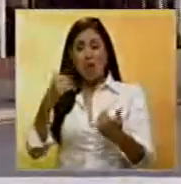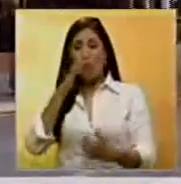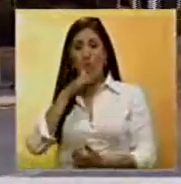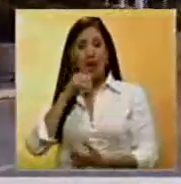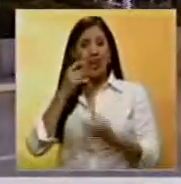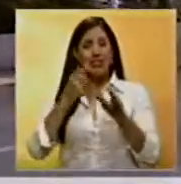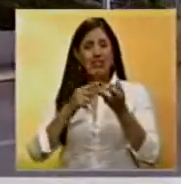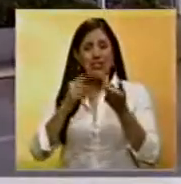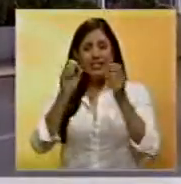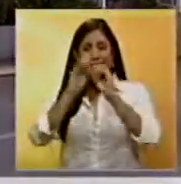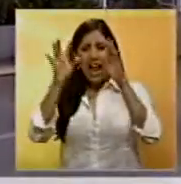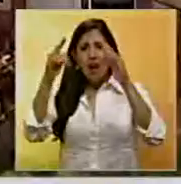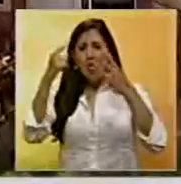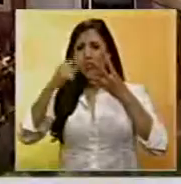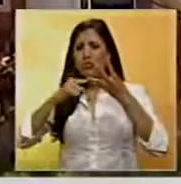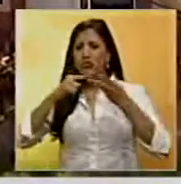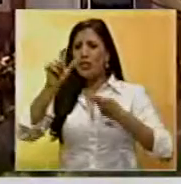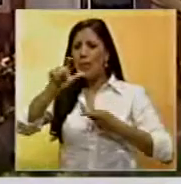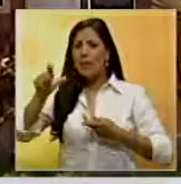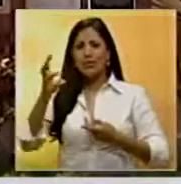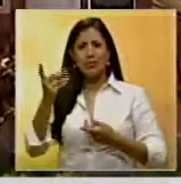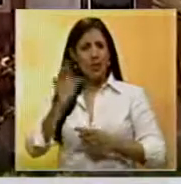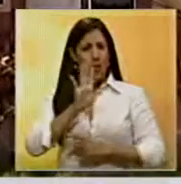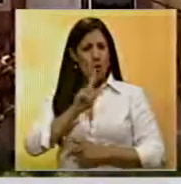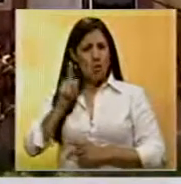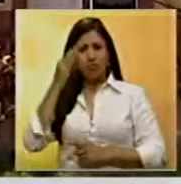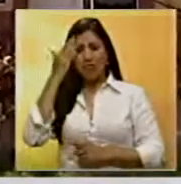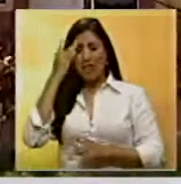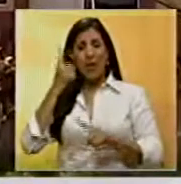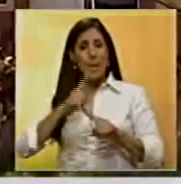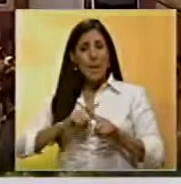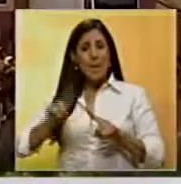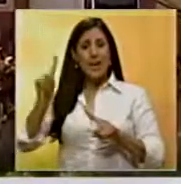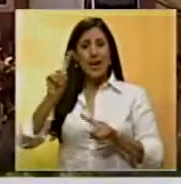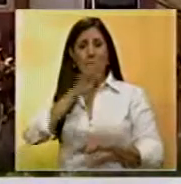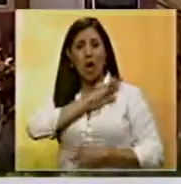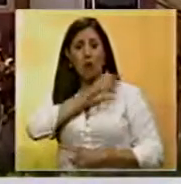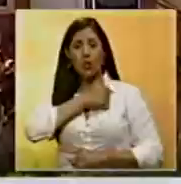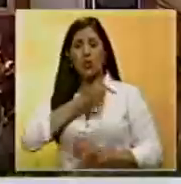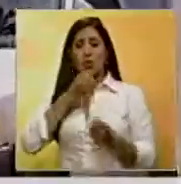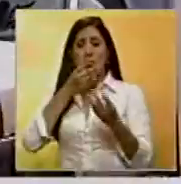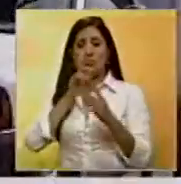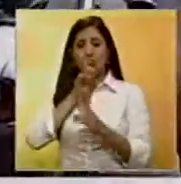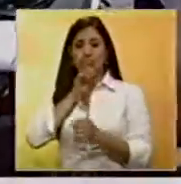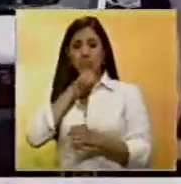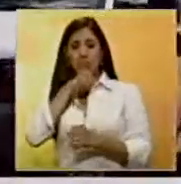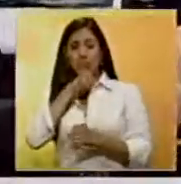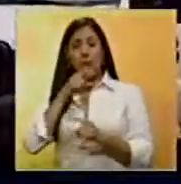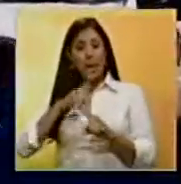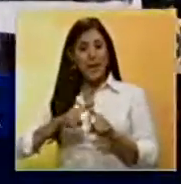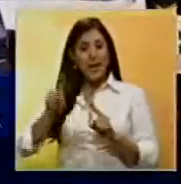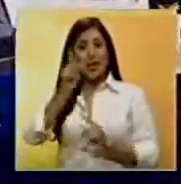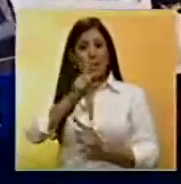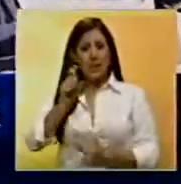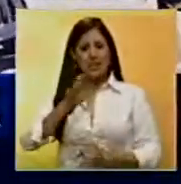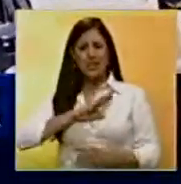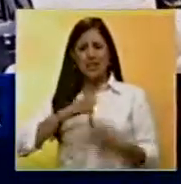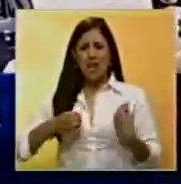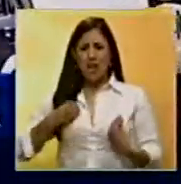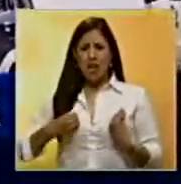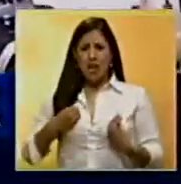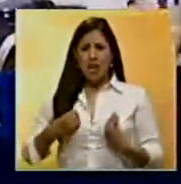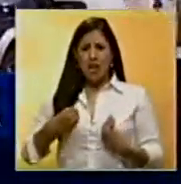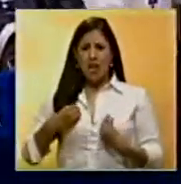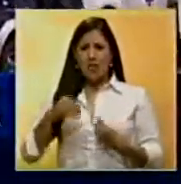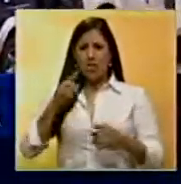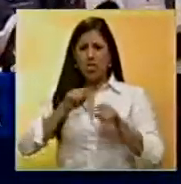se tiene una cifra exacta de cuántos casos de Zika hay en la entidad, debido a que ninguna autoridad en materia de salud se ha pronunciado. Por lo que los habitantes se encuentran preocupados